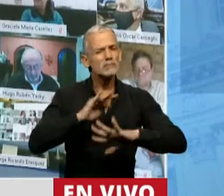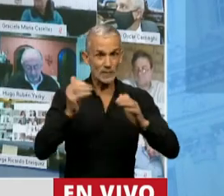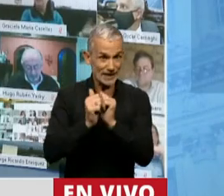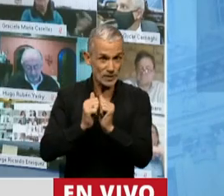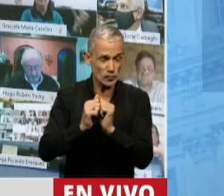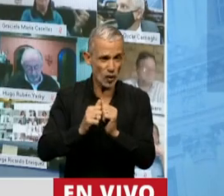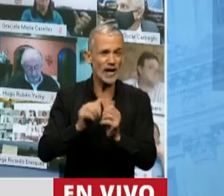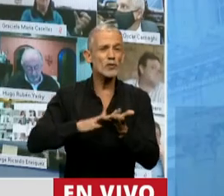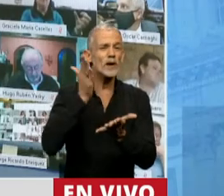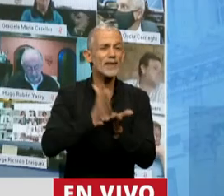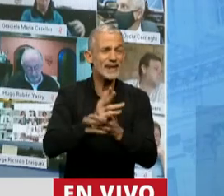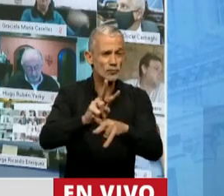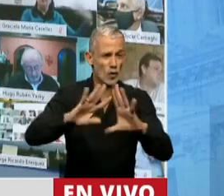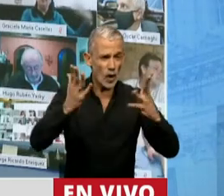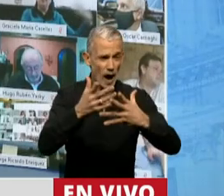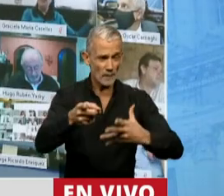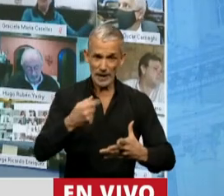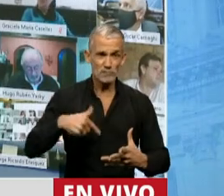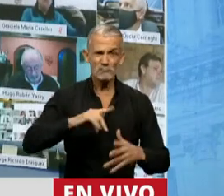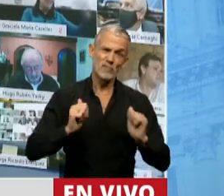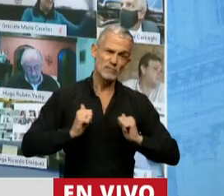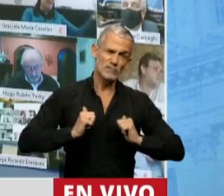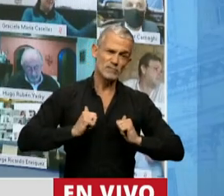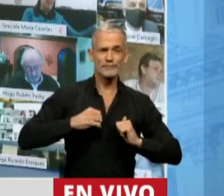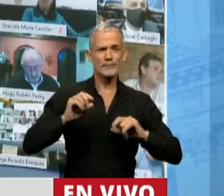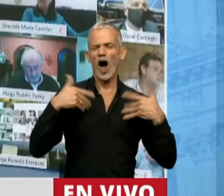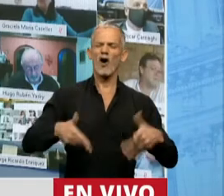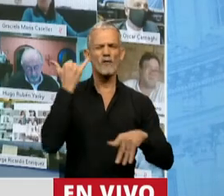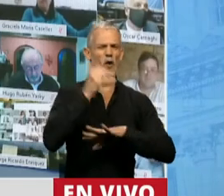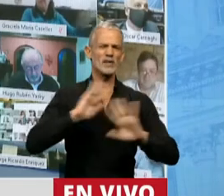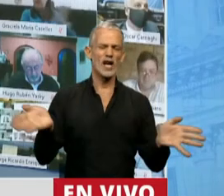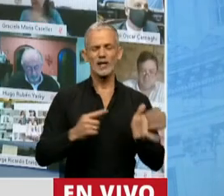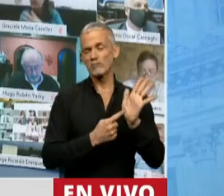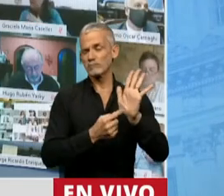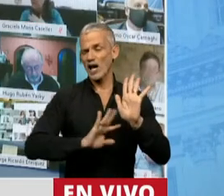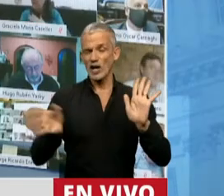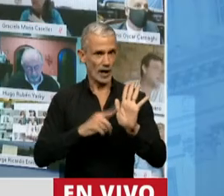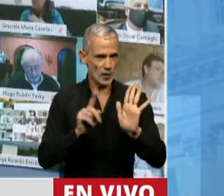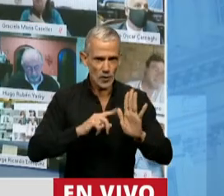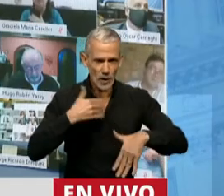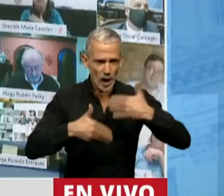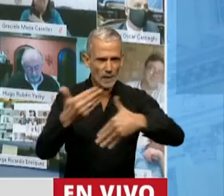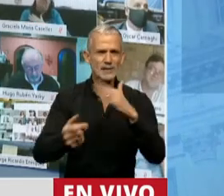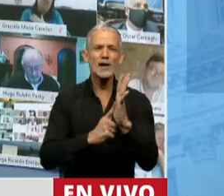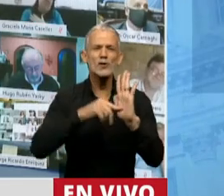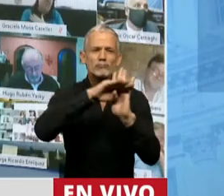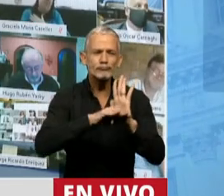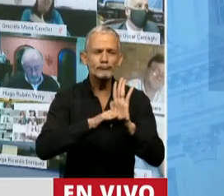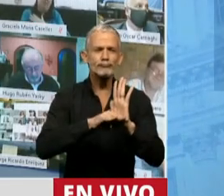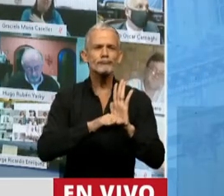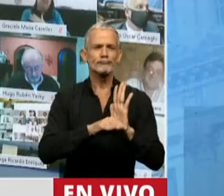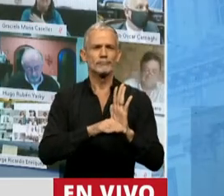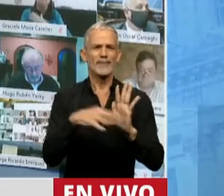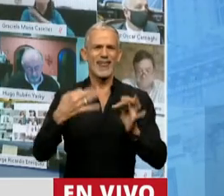la historia del derecho ambiental. No nos quedemos conformados solo con esto. Avancemos en las normas, no